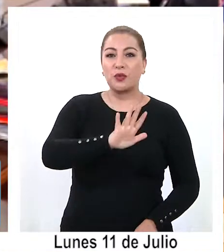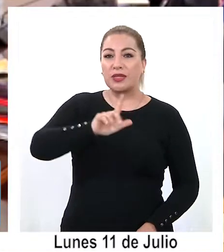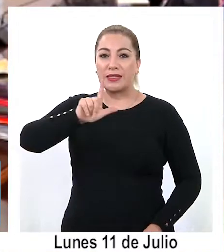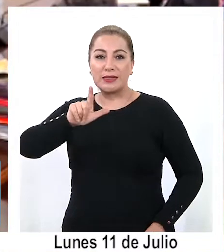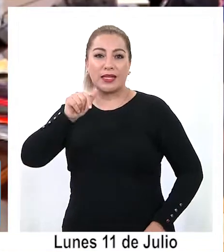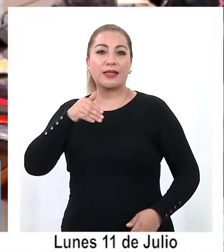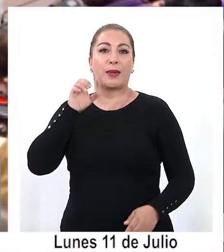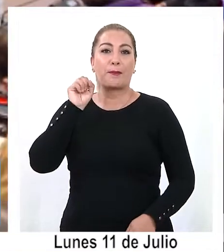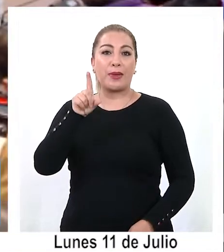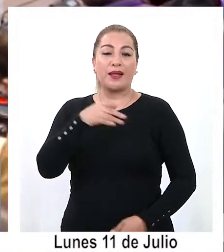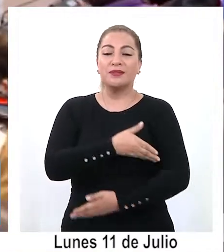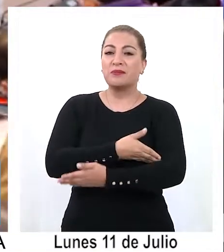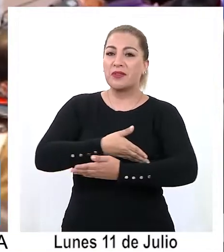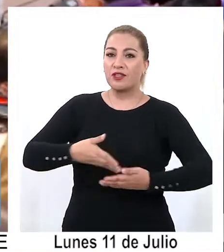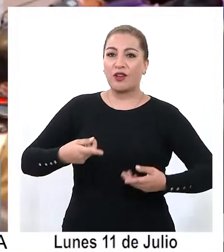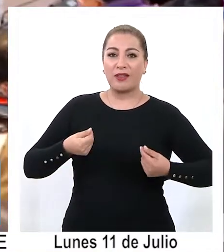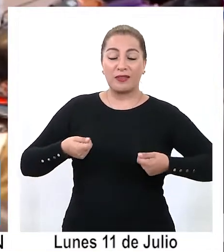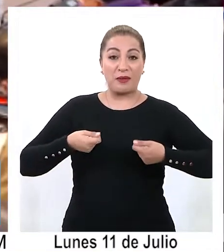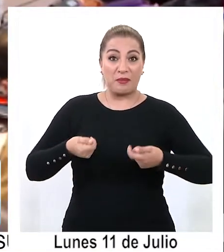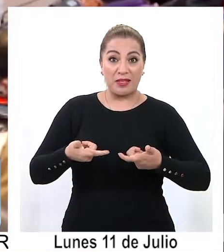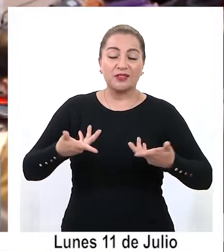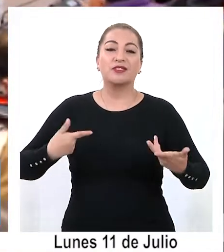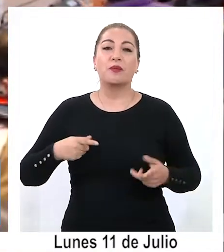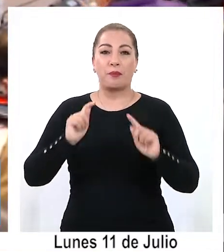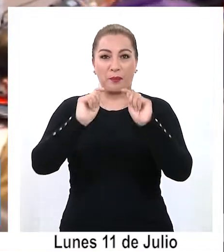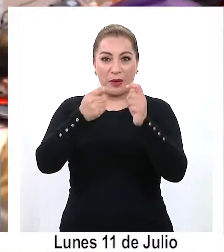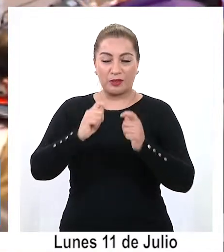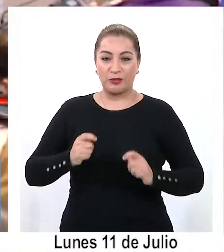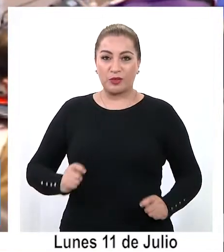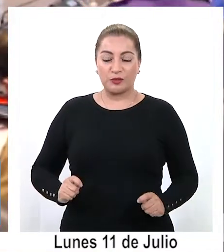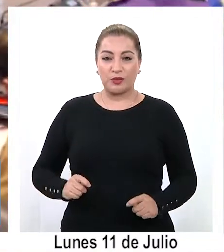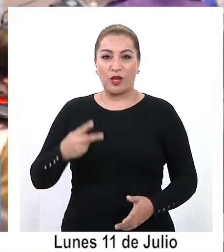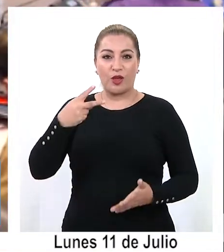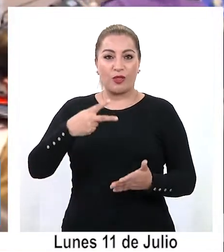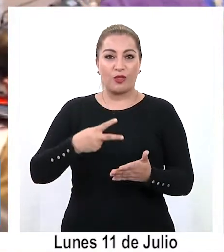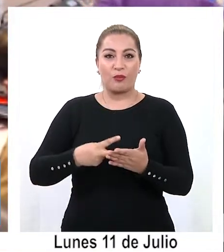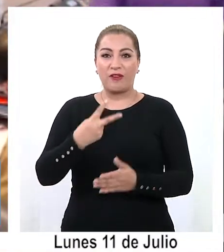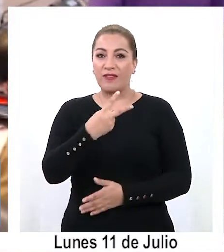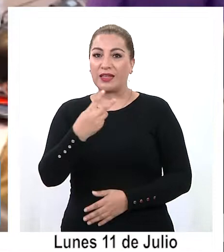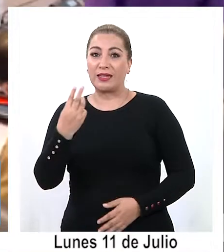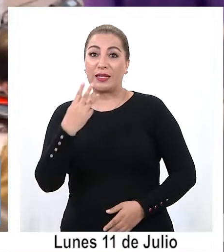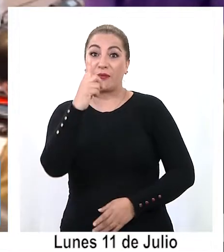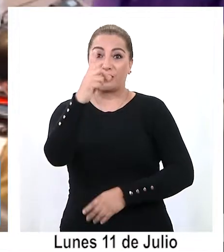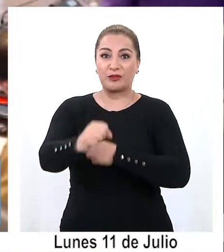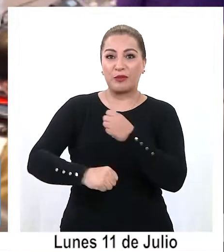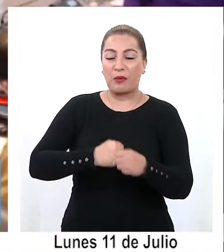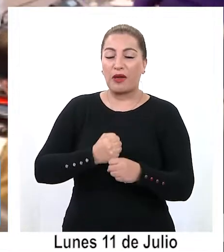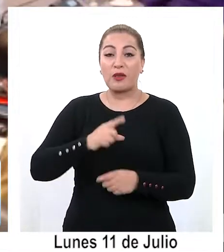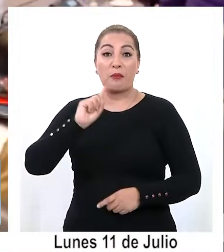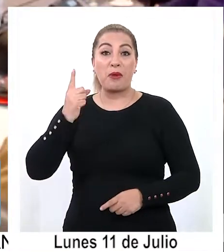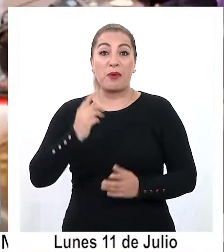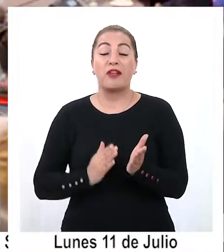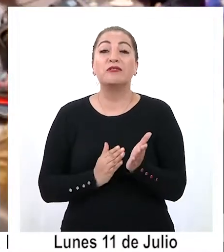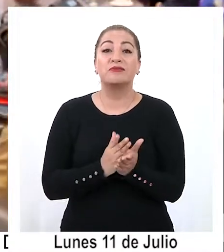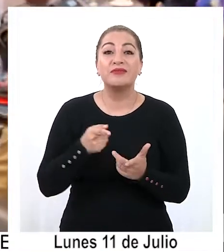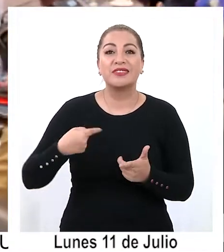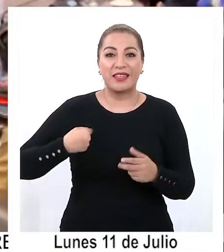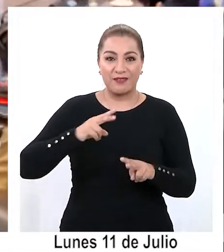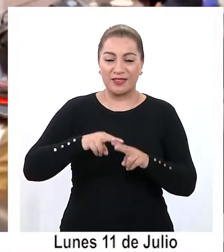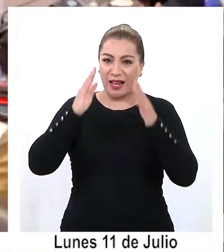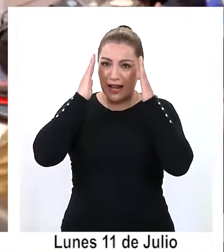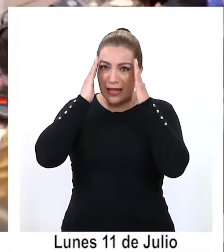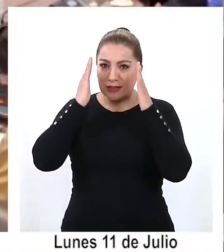mil millones de pesos para el presupuesto de 2023. En este primer paso, la atención